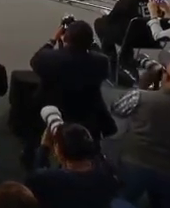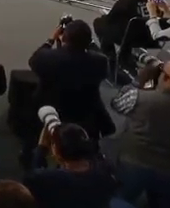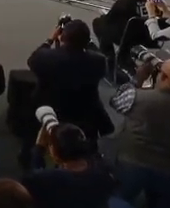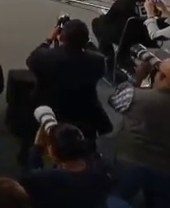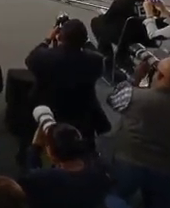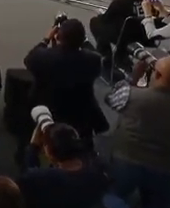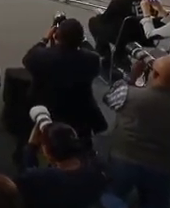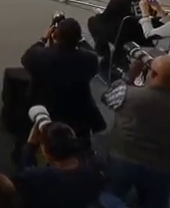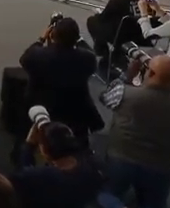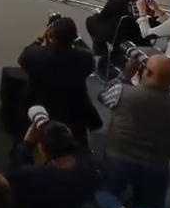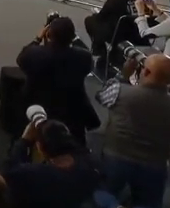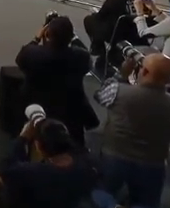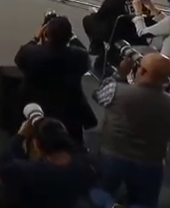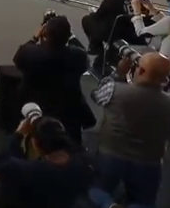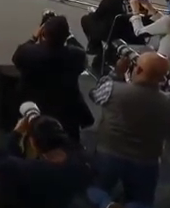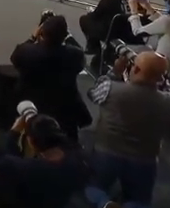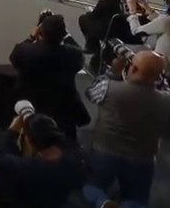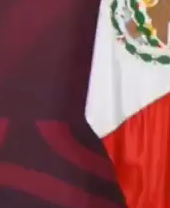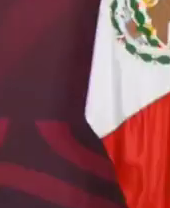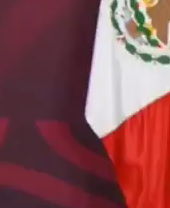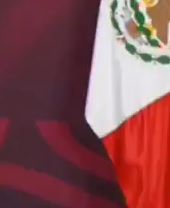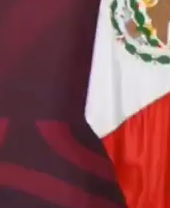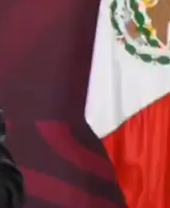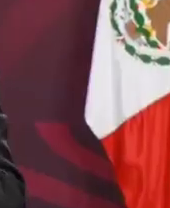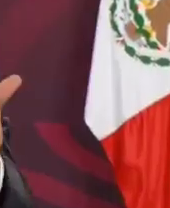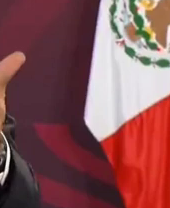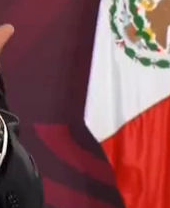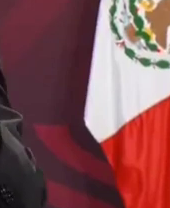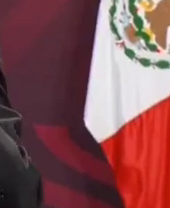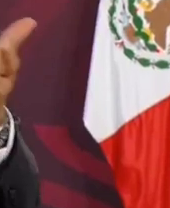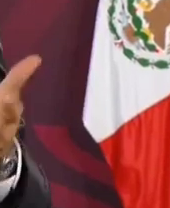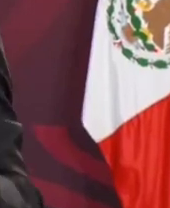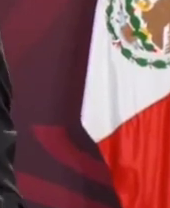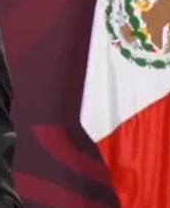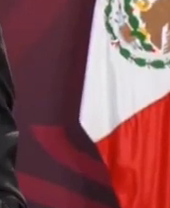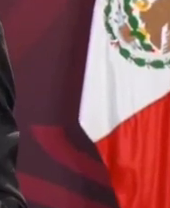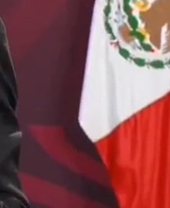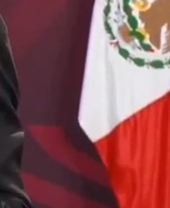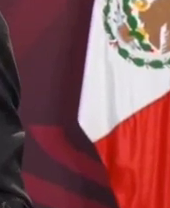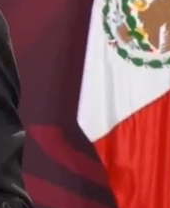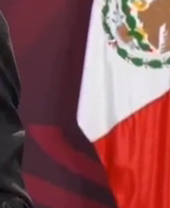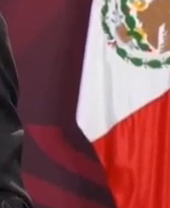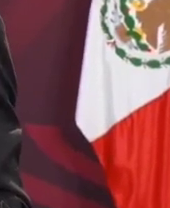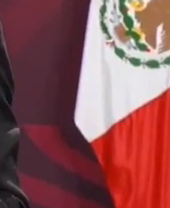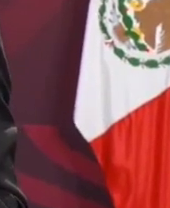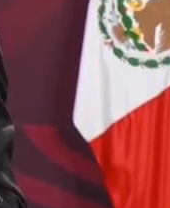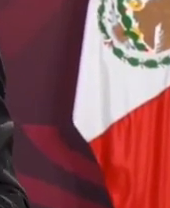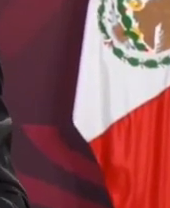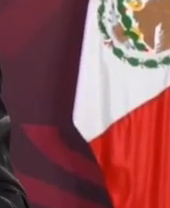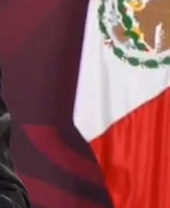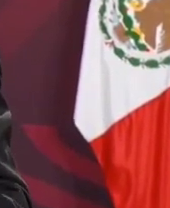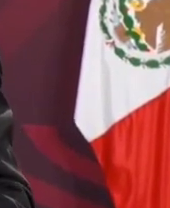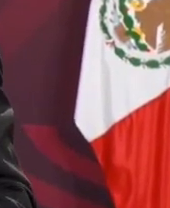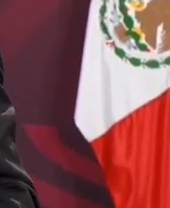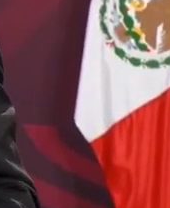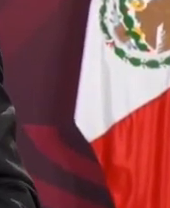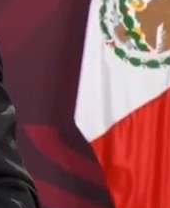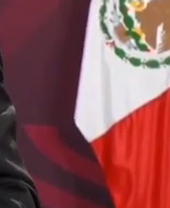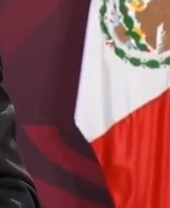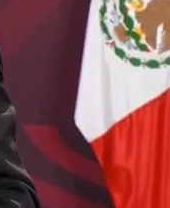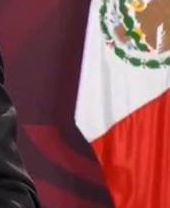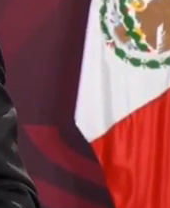representantes de las empresas